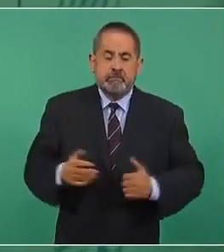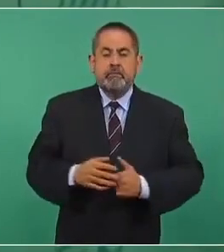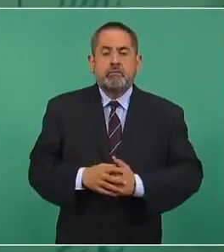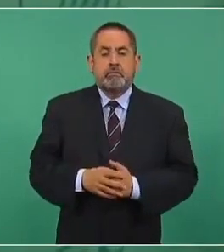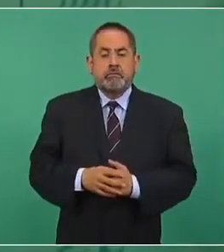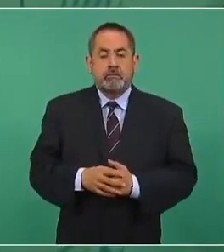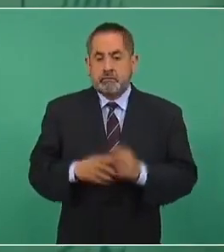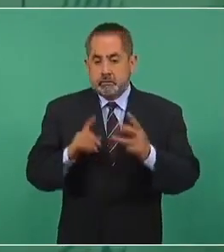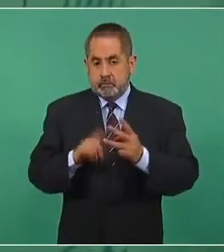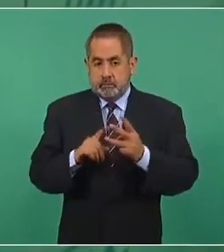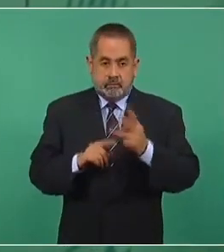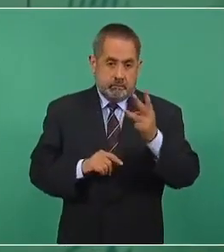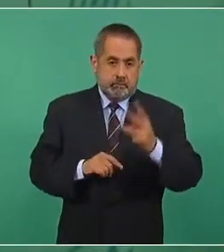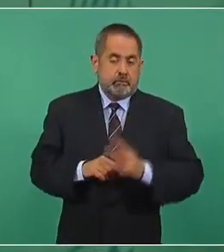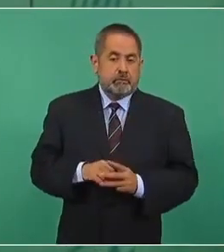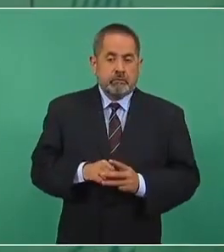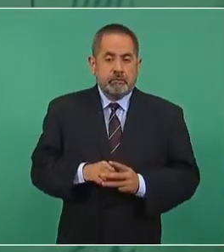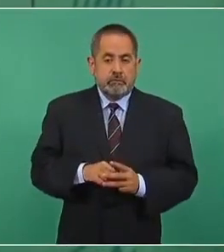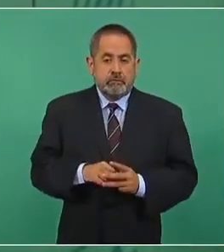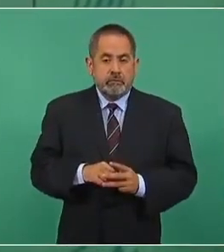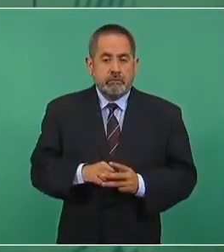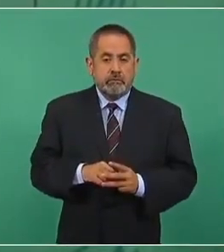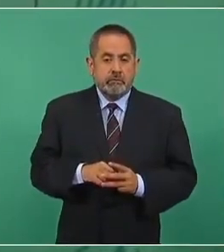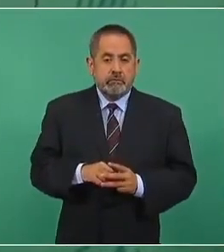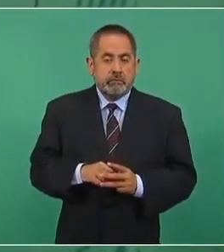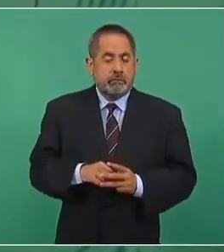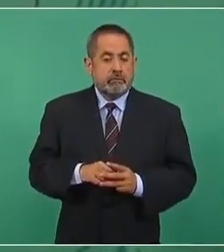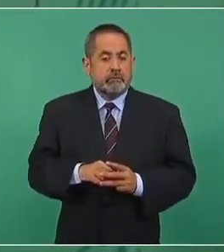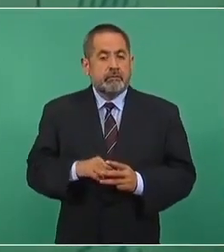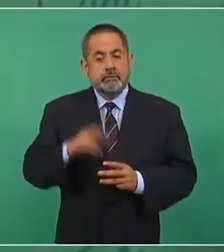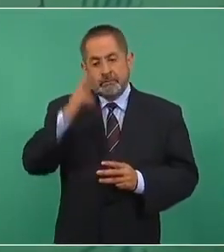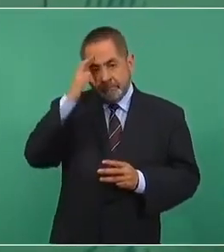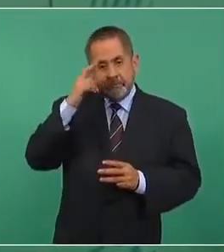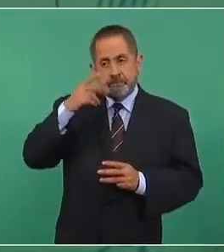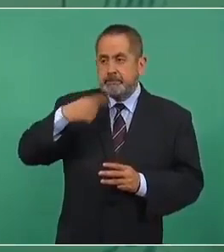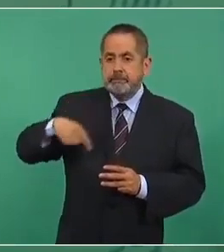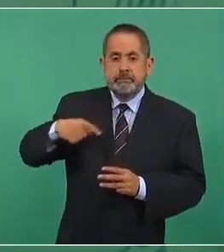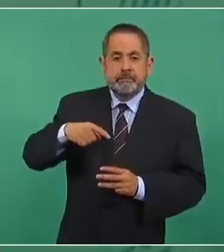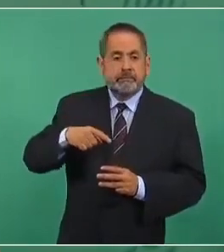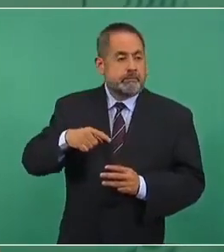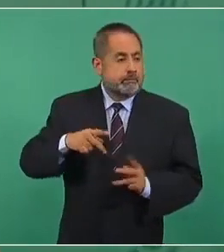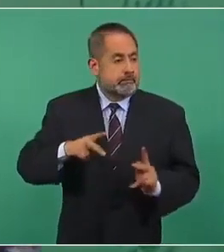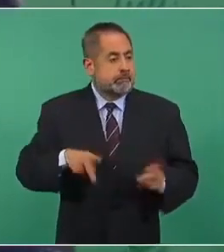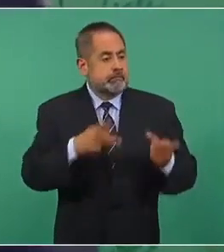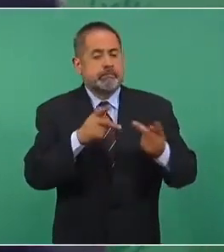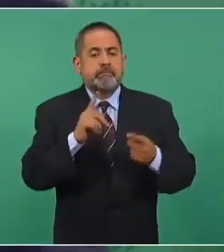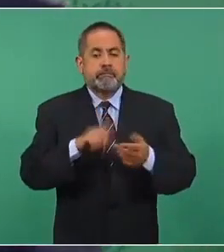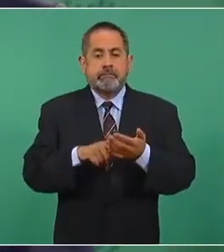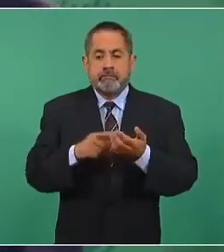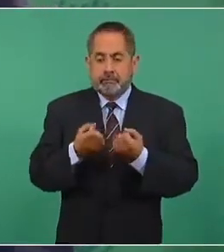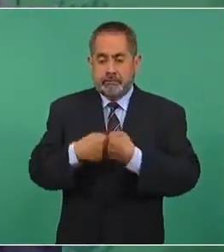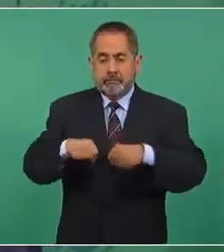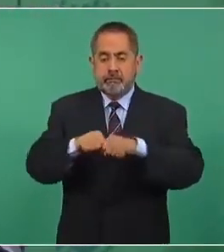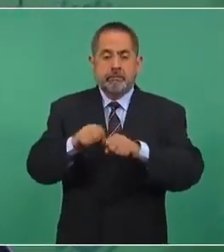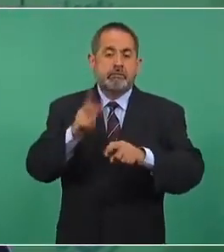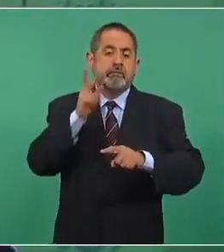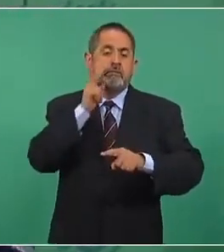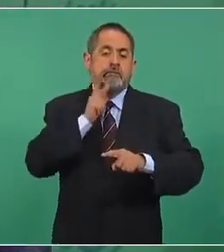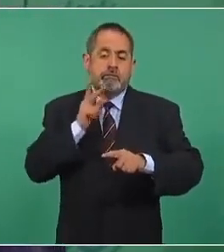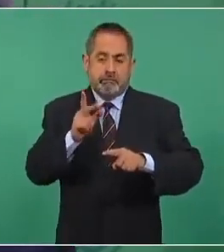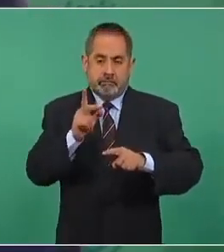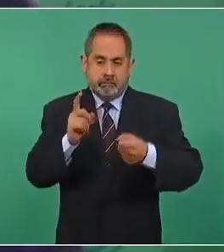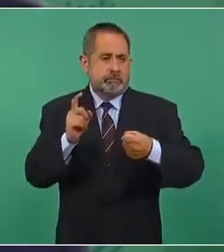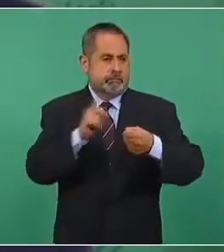Tercero, la venta de acciones que tenía Pemex en Repsol,